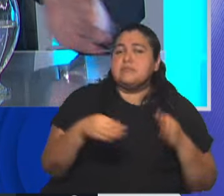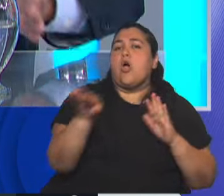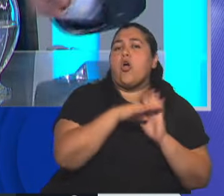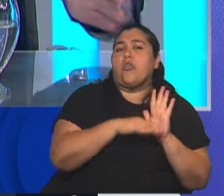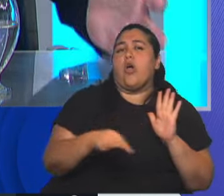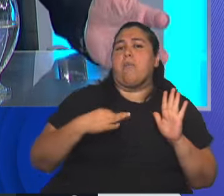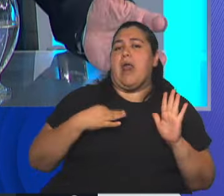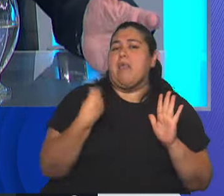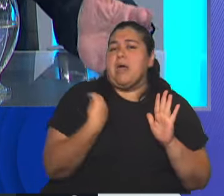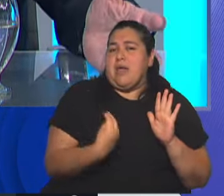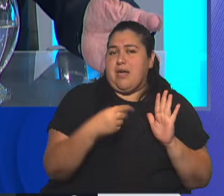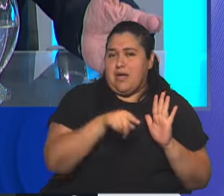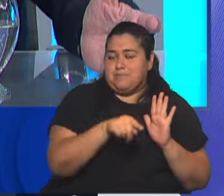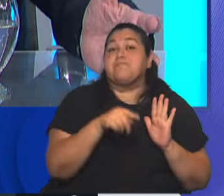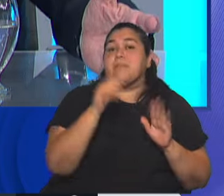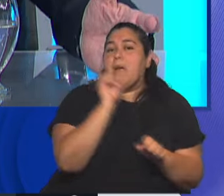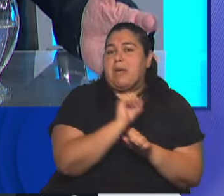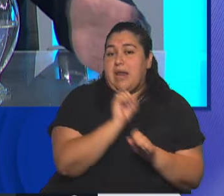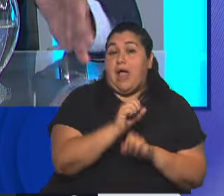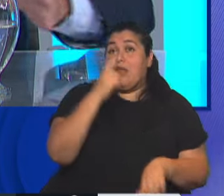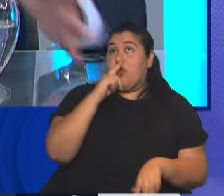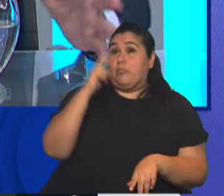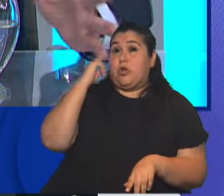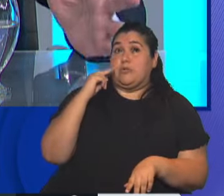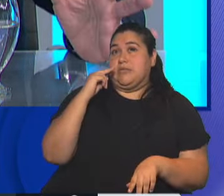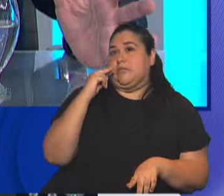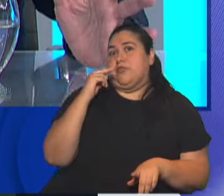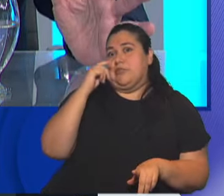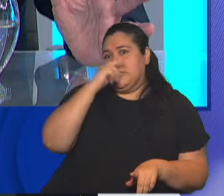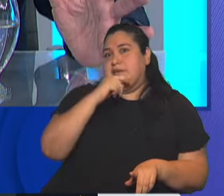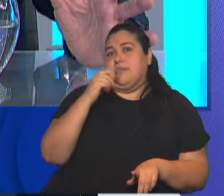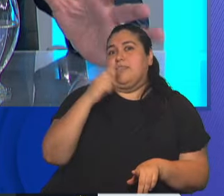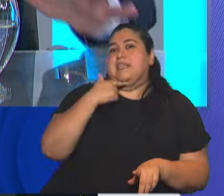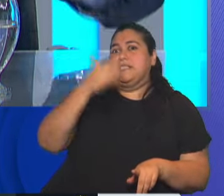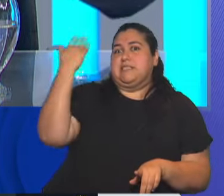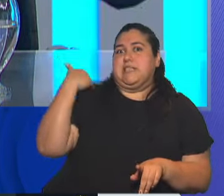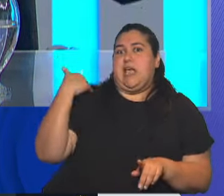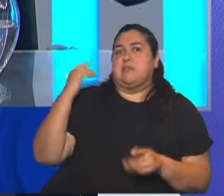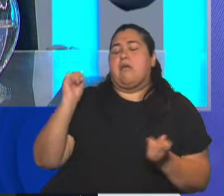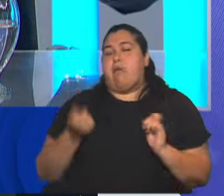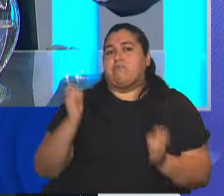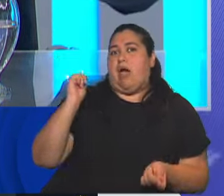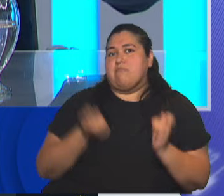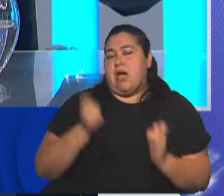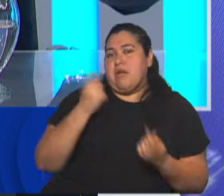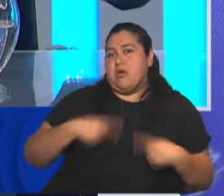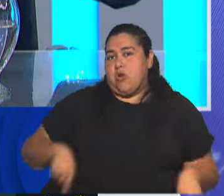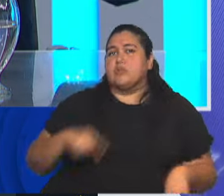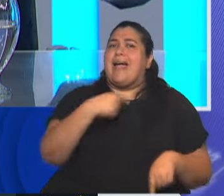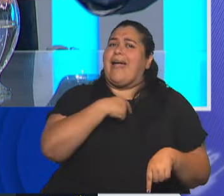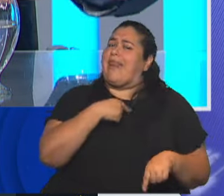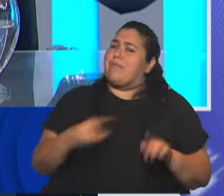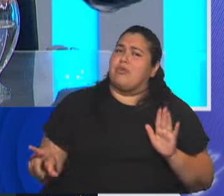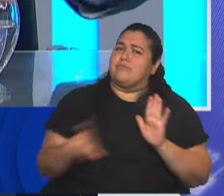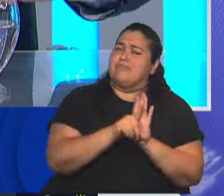para cambiar algo que es de 1917 con parches que se le dieron a lo largo de la historia y tener algo homogéneo.